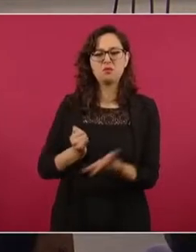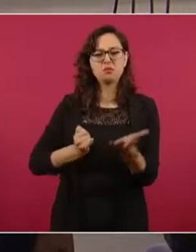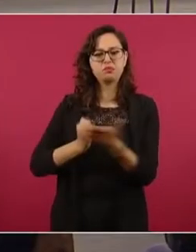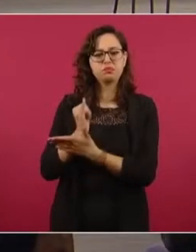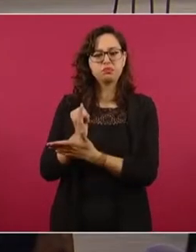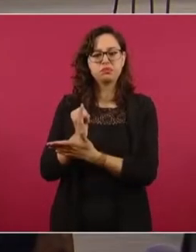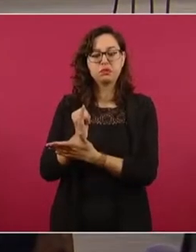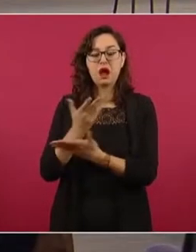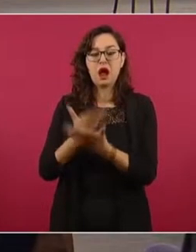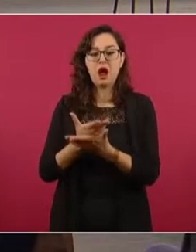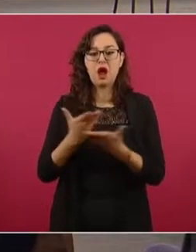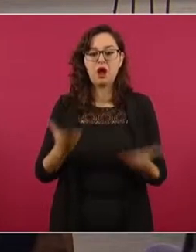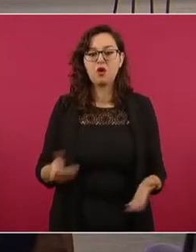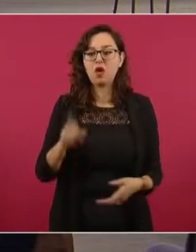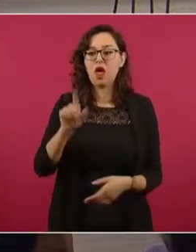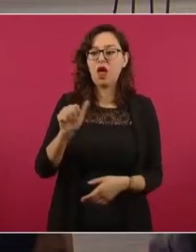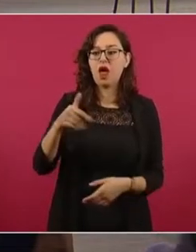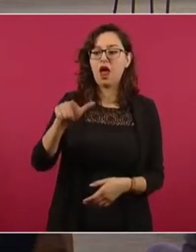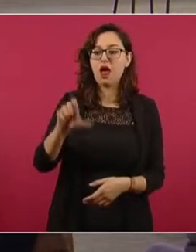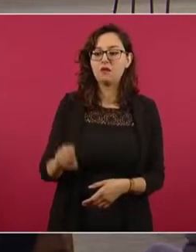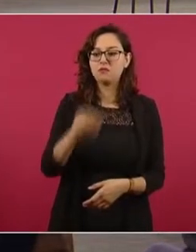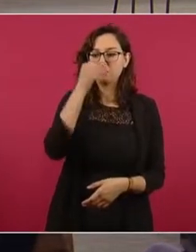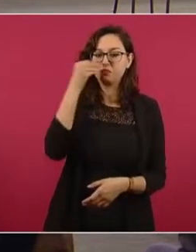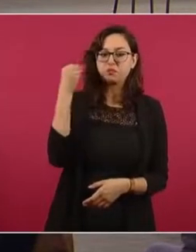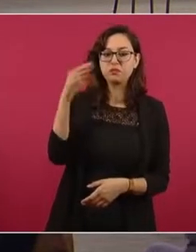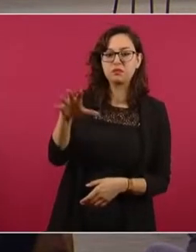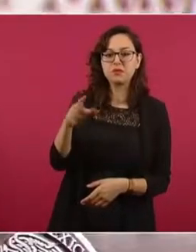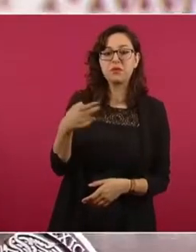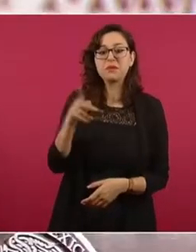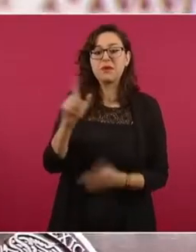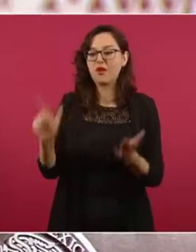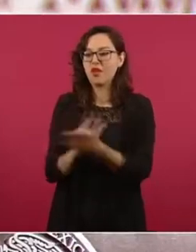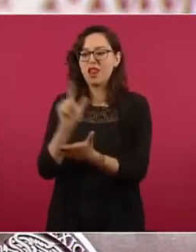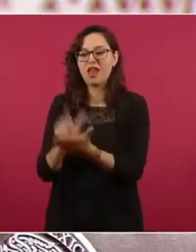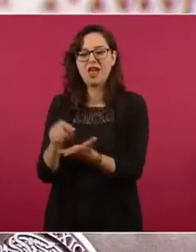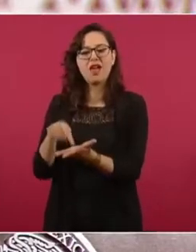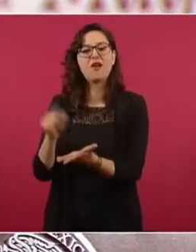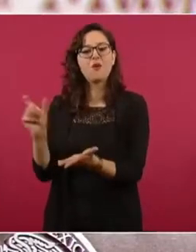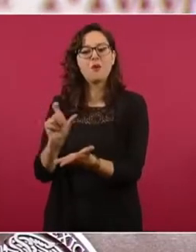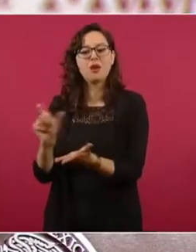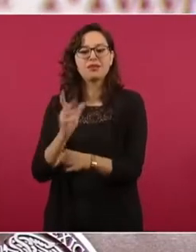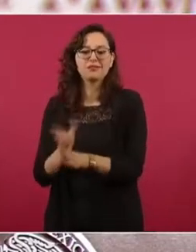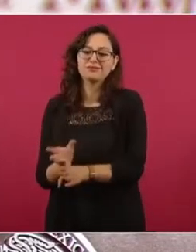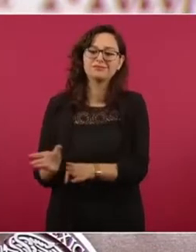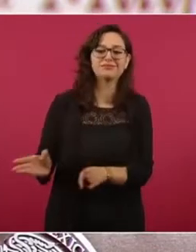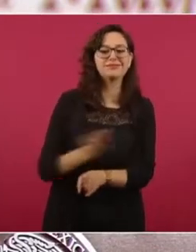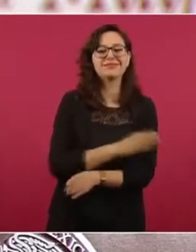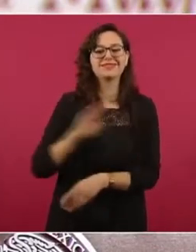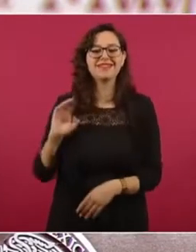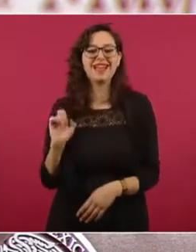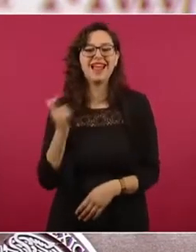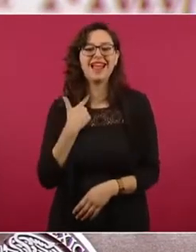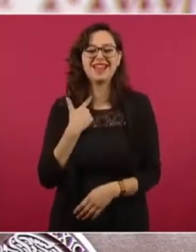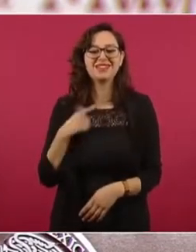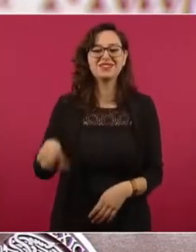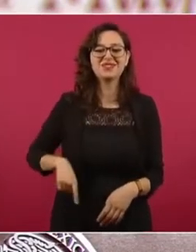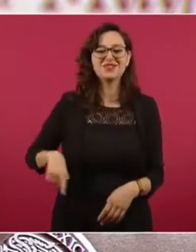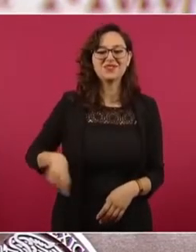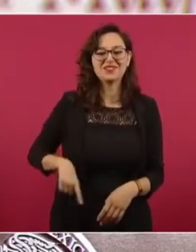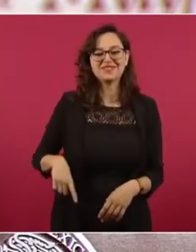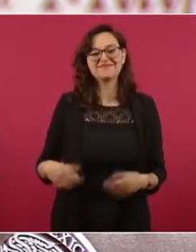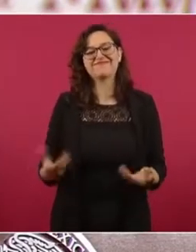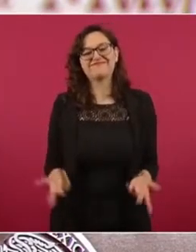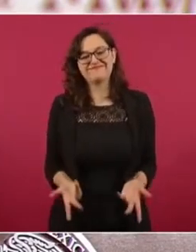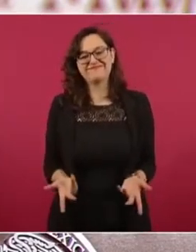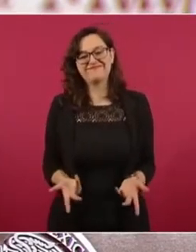pero la ley es del periodo neoliberal. El servicio de administración tributaria puede acceder a la